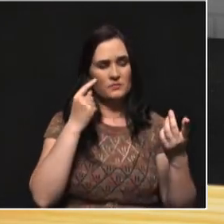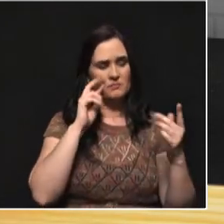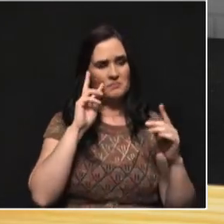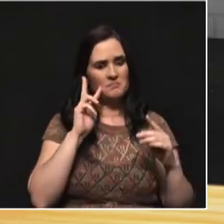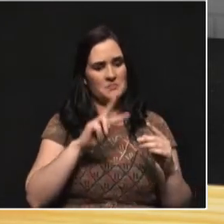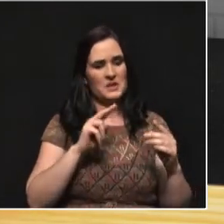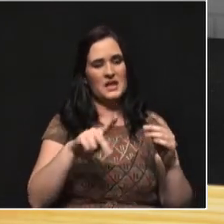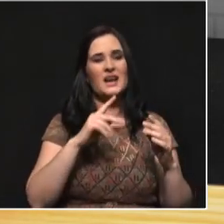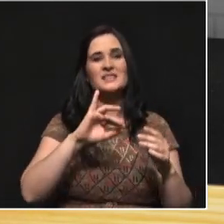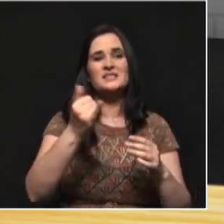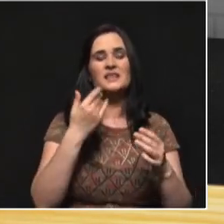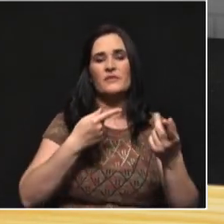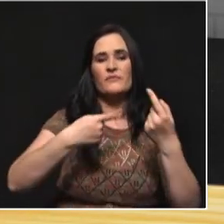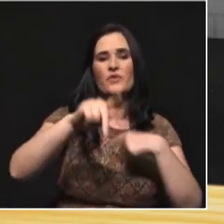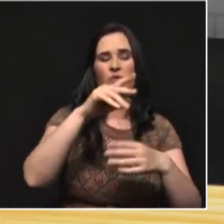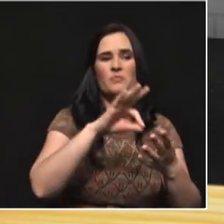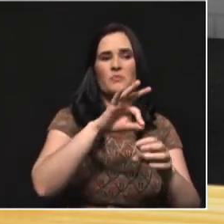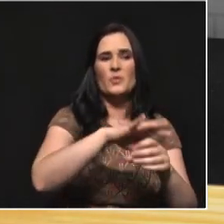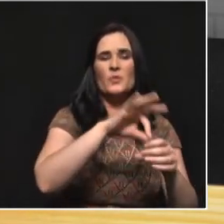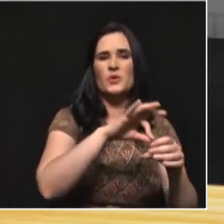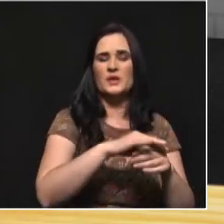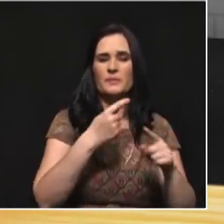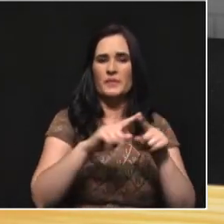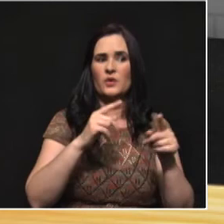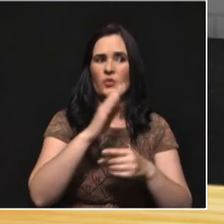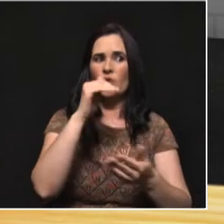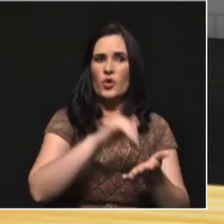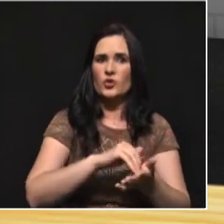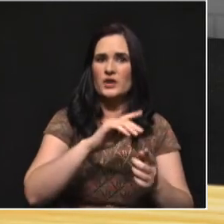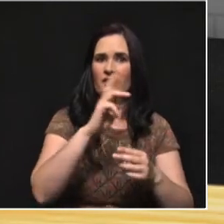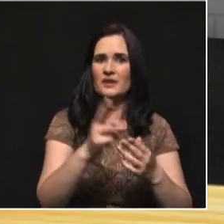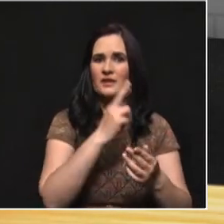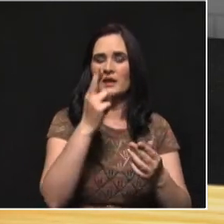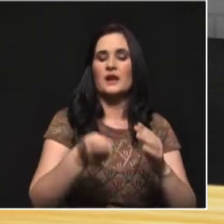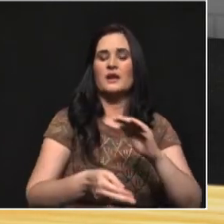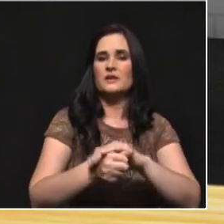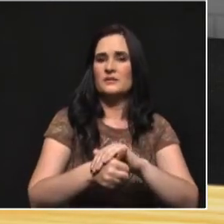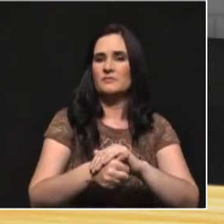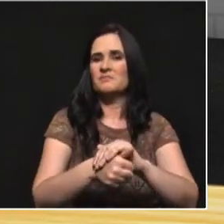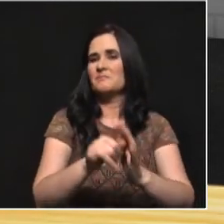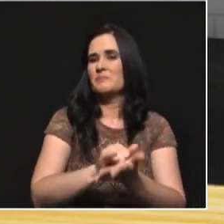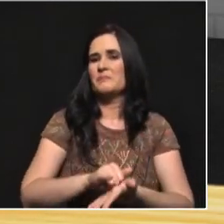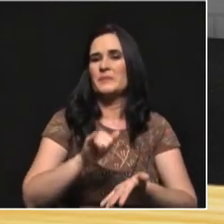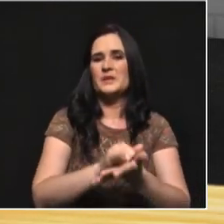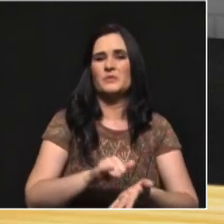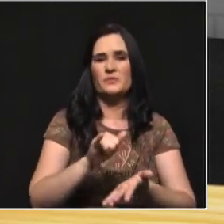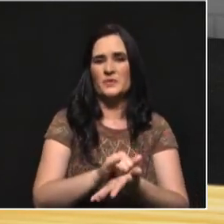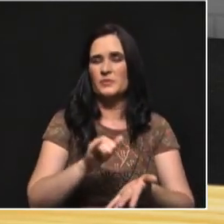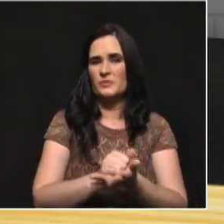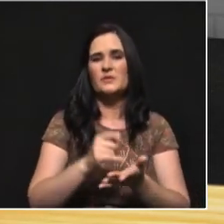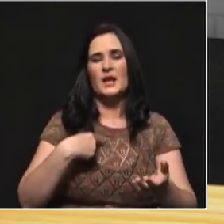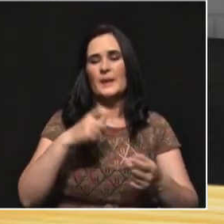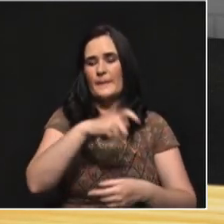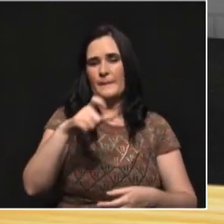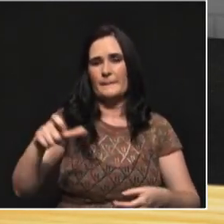la gente decía, ¡ay, sí, salió a votar mucho más! Pero en la segunda vuelta las cosas se ralentizaron y sigue esta misma dinámica. El ciudadano llega